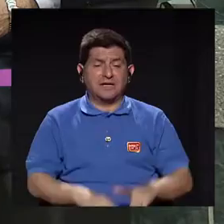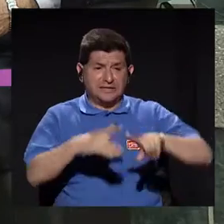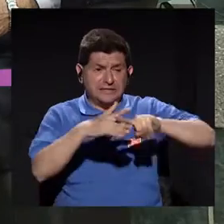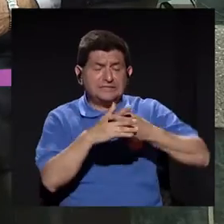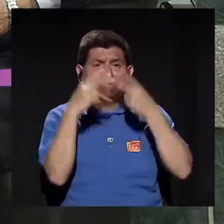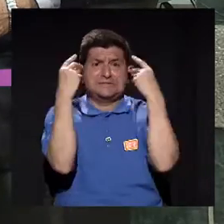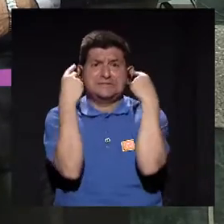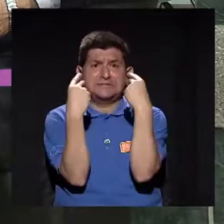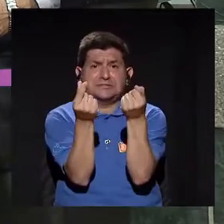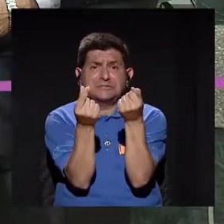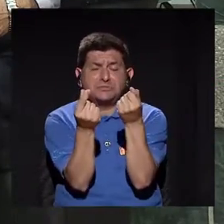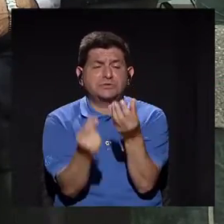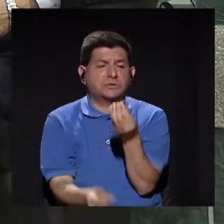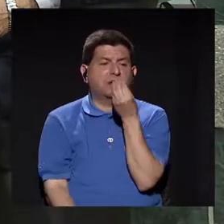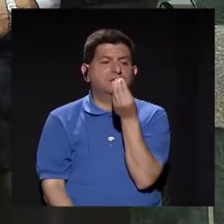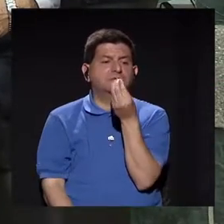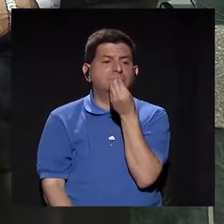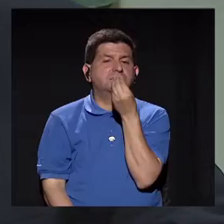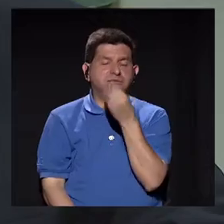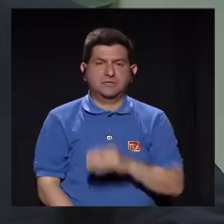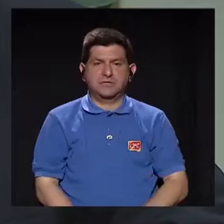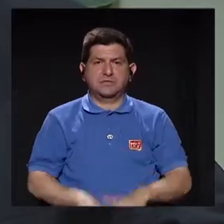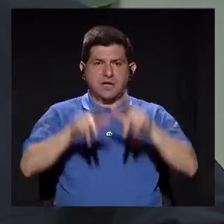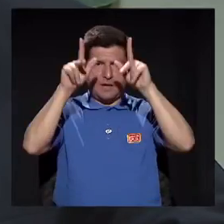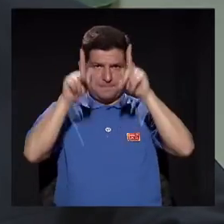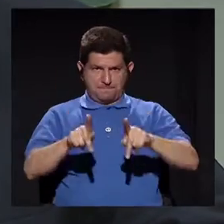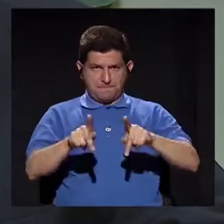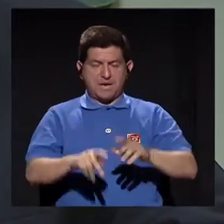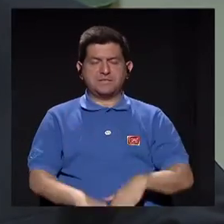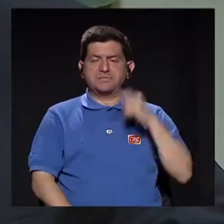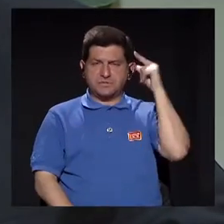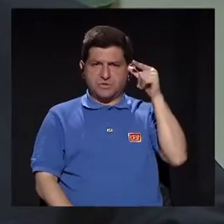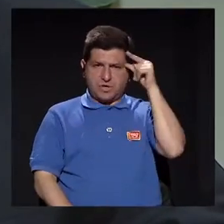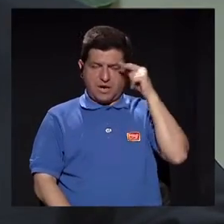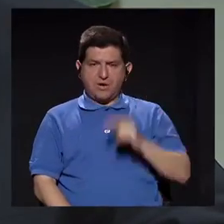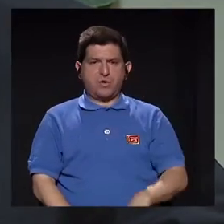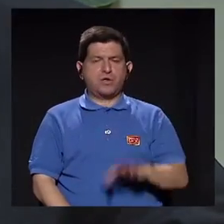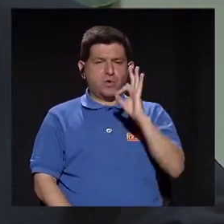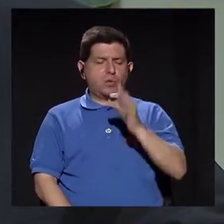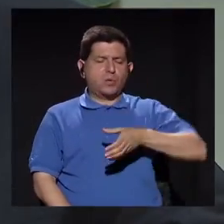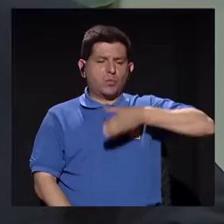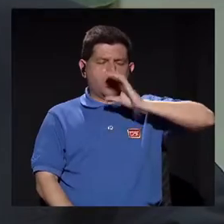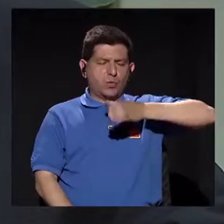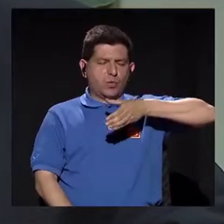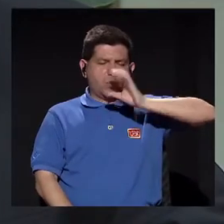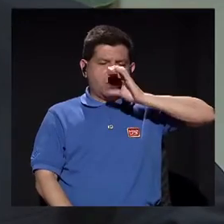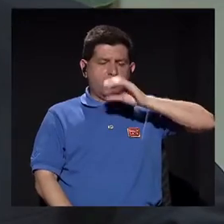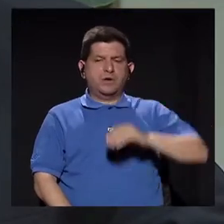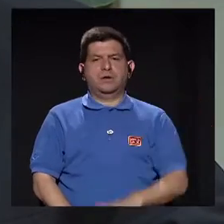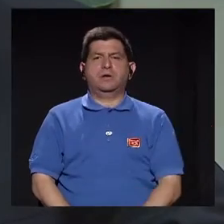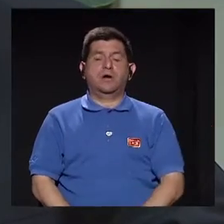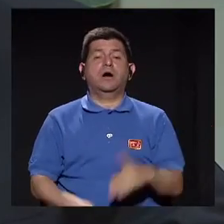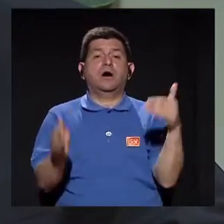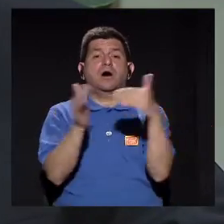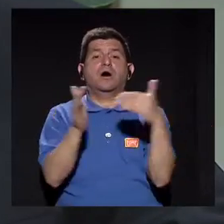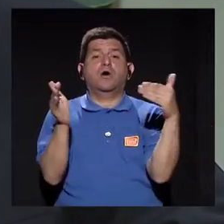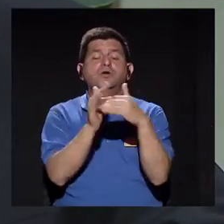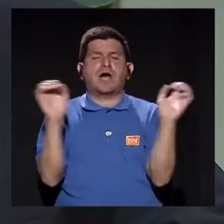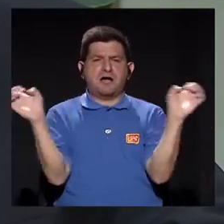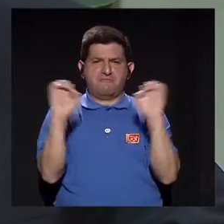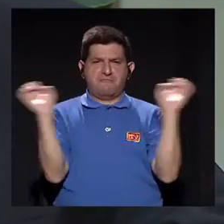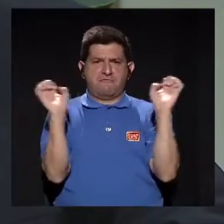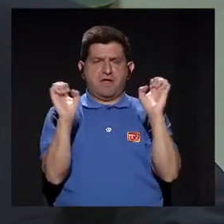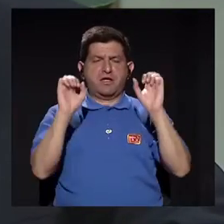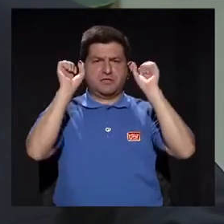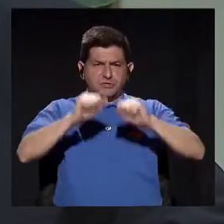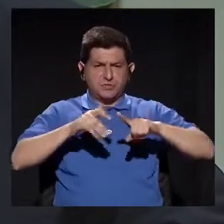es iniciar cuanto antes la dieta para que el paciente obviamente esté bien hidratado, esté de nuevo con